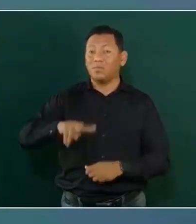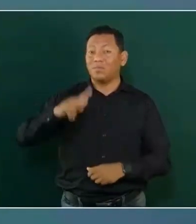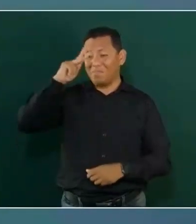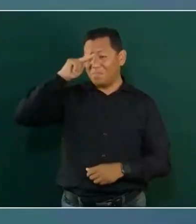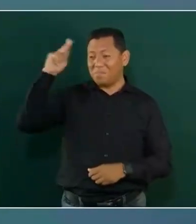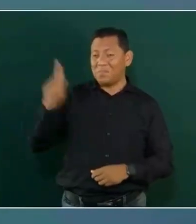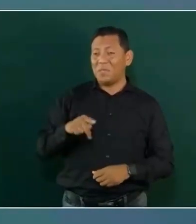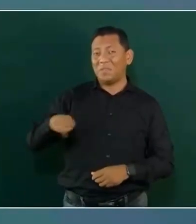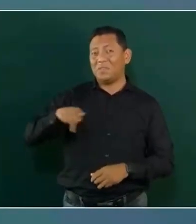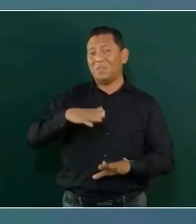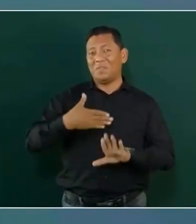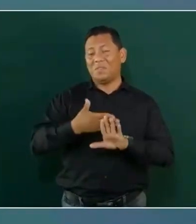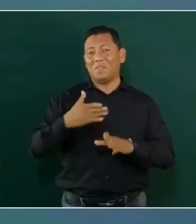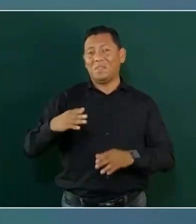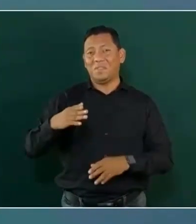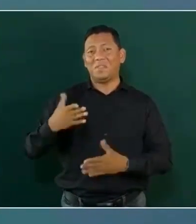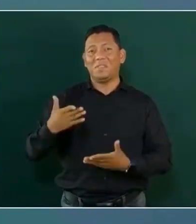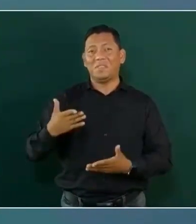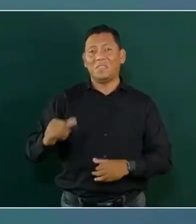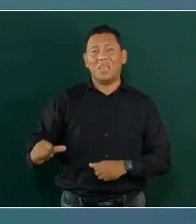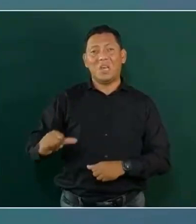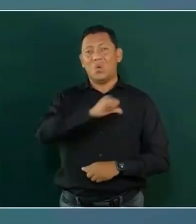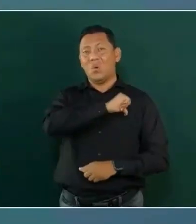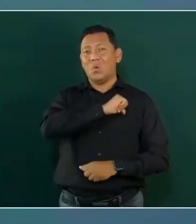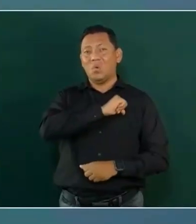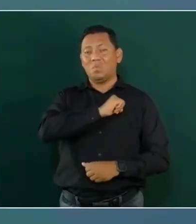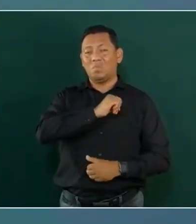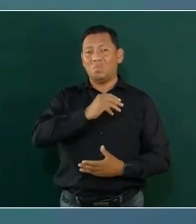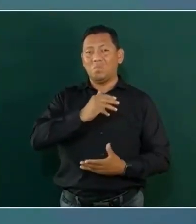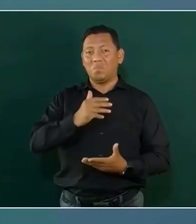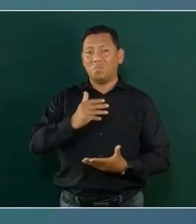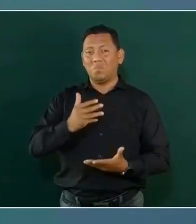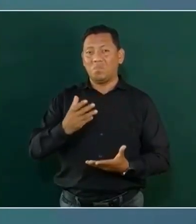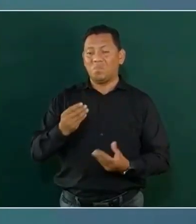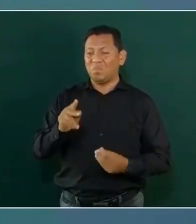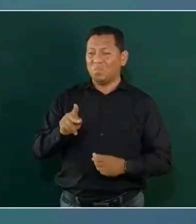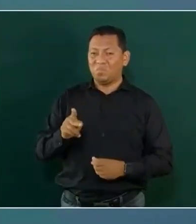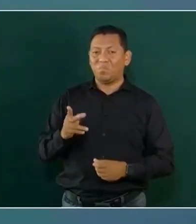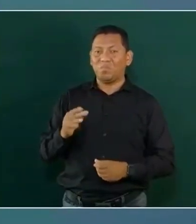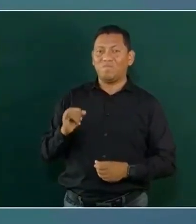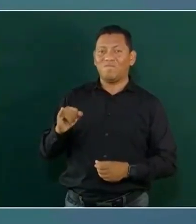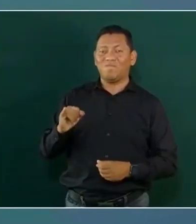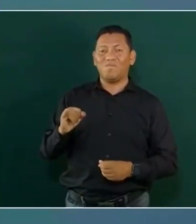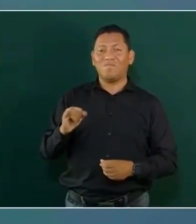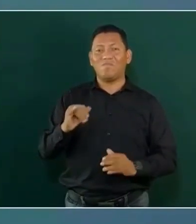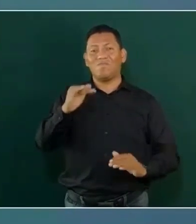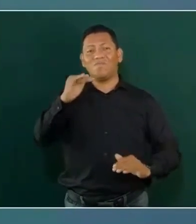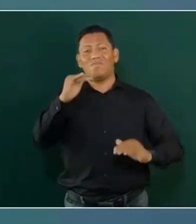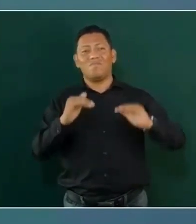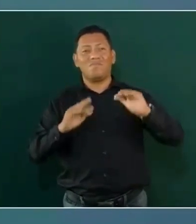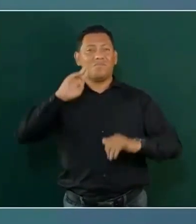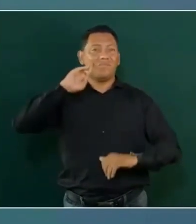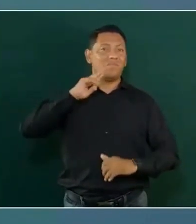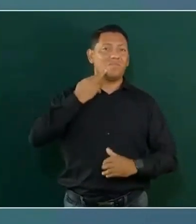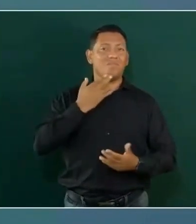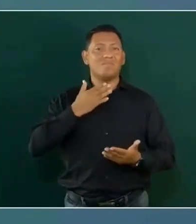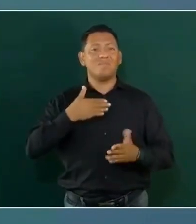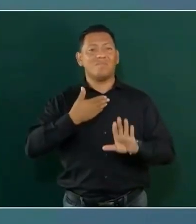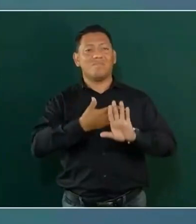peor en egoísmo, en clasismo, en racismo.